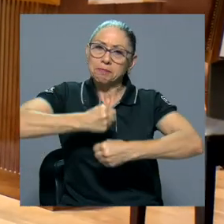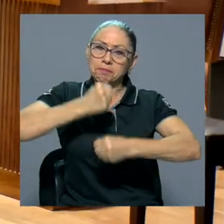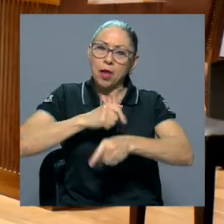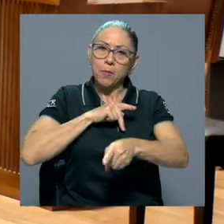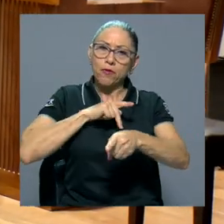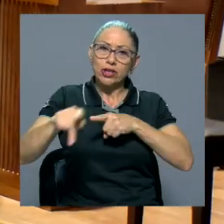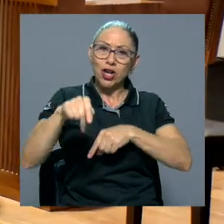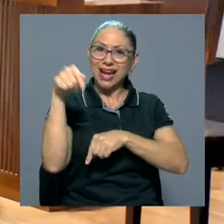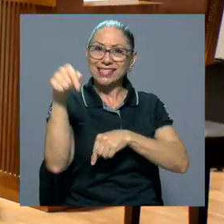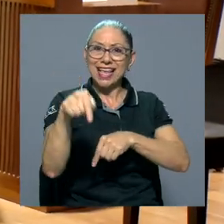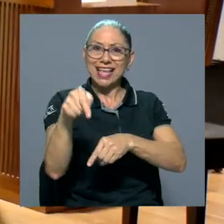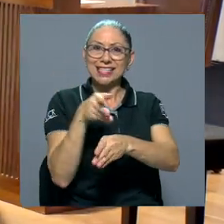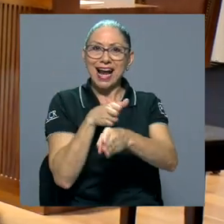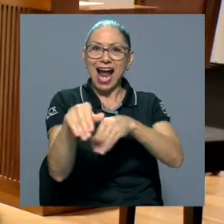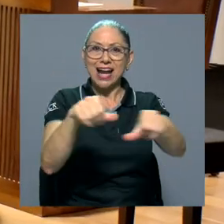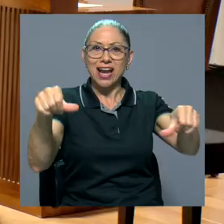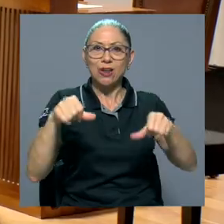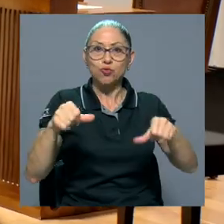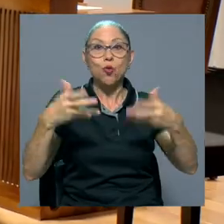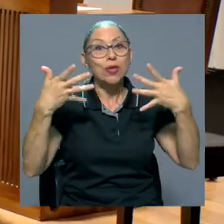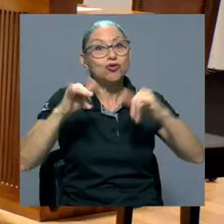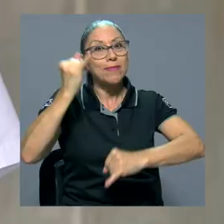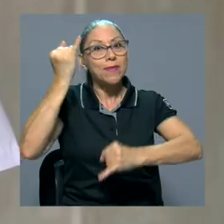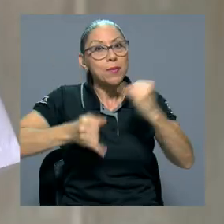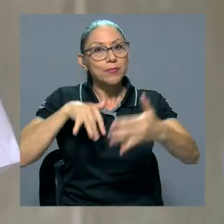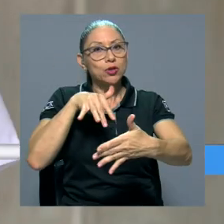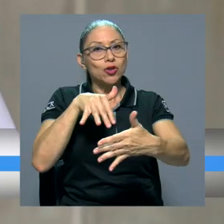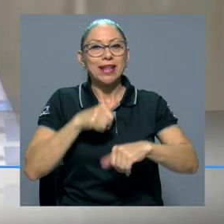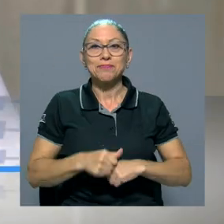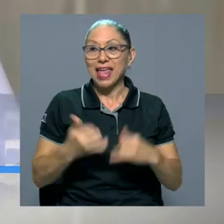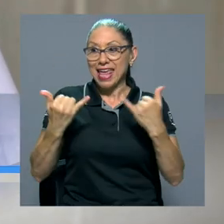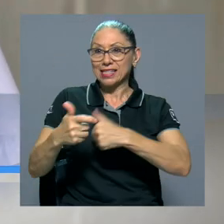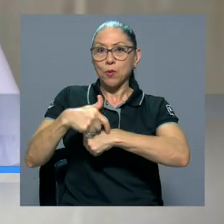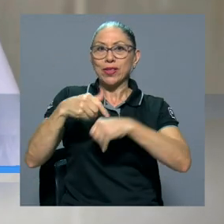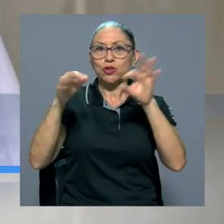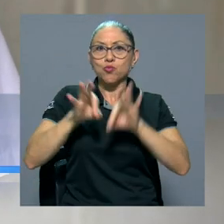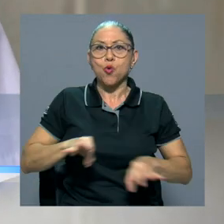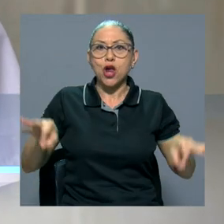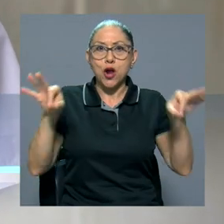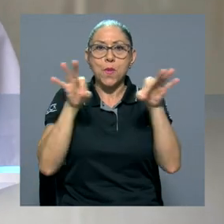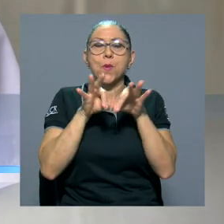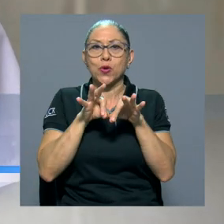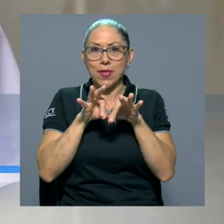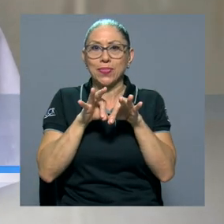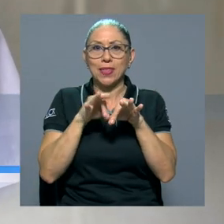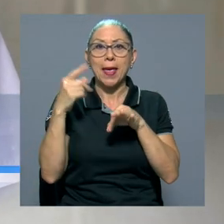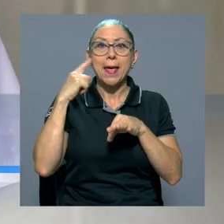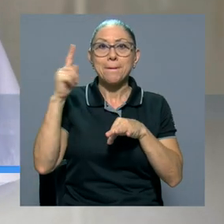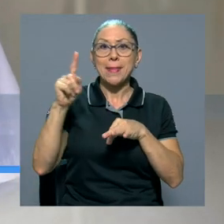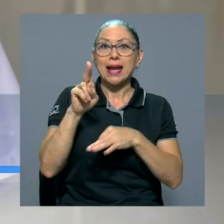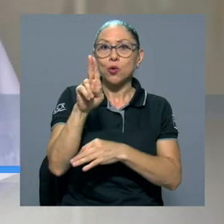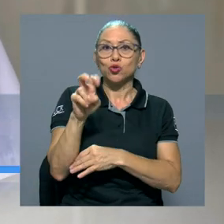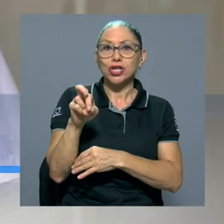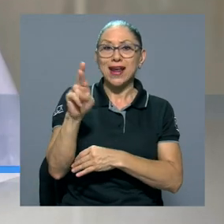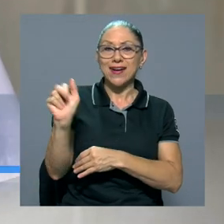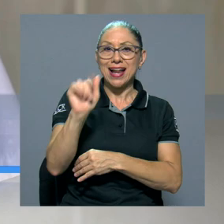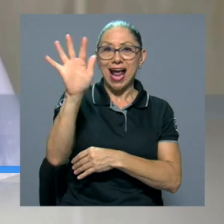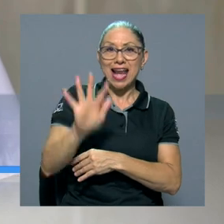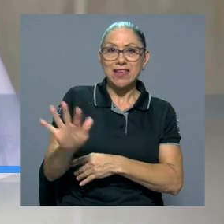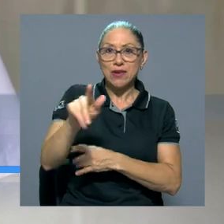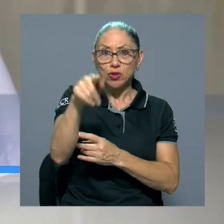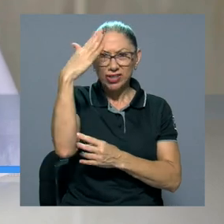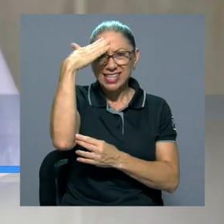profesionales en el campo una vez que egresen. La carrera es sumamente importante para la sede del Caribe. Como ustedes